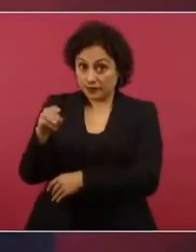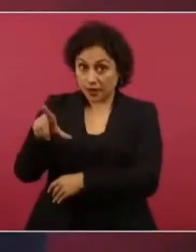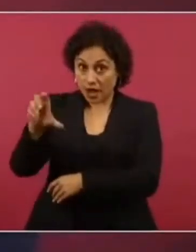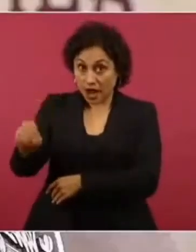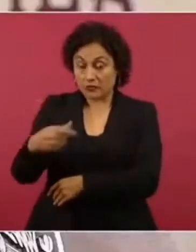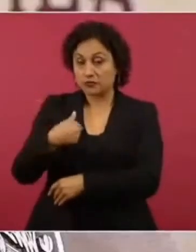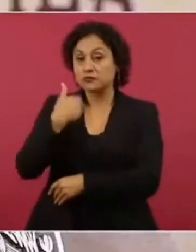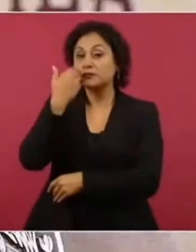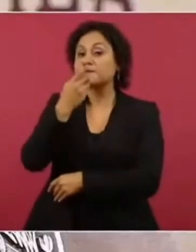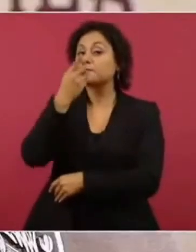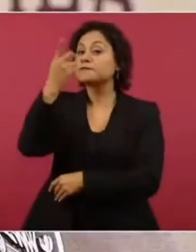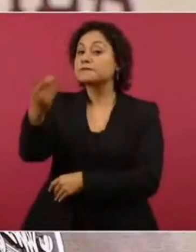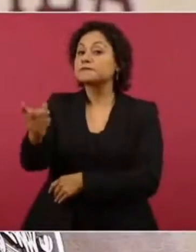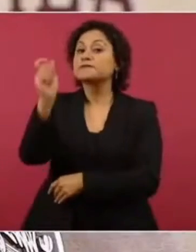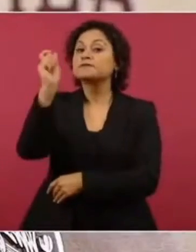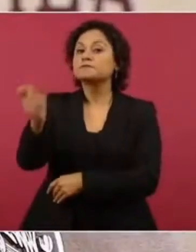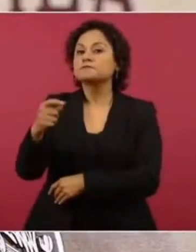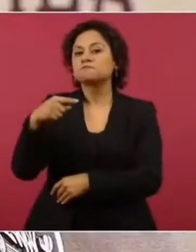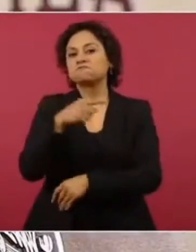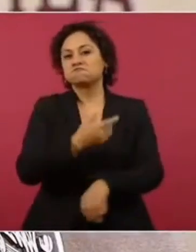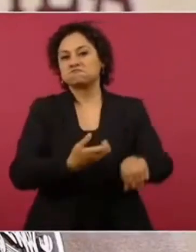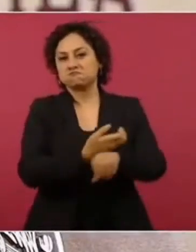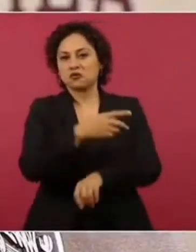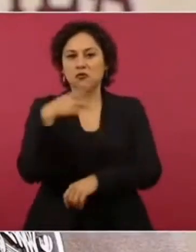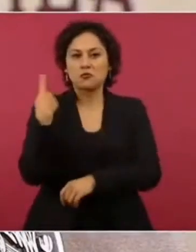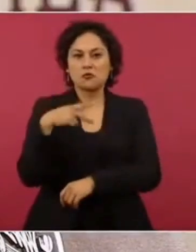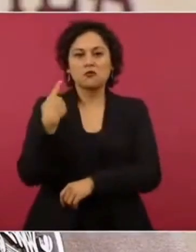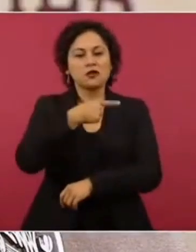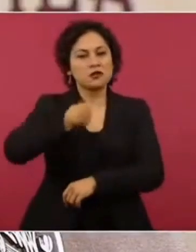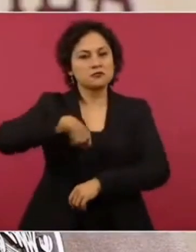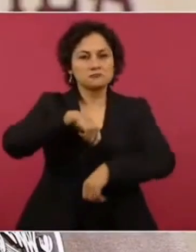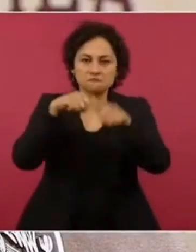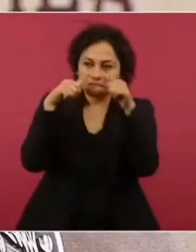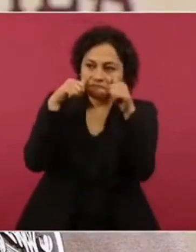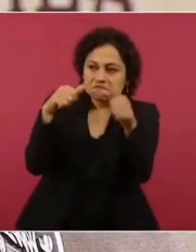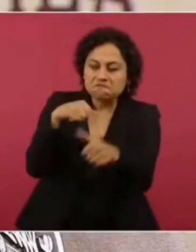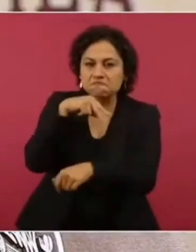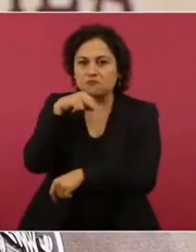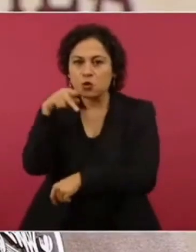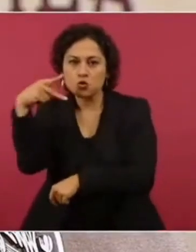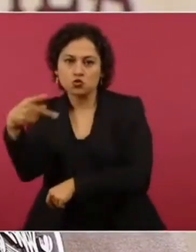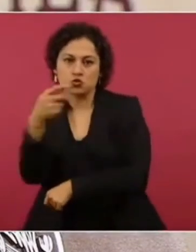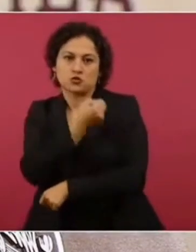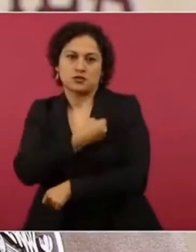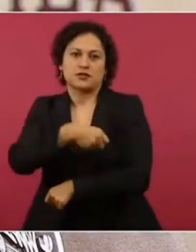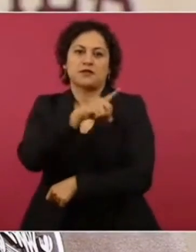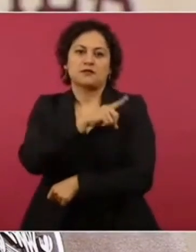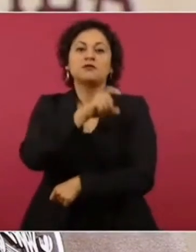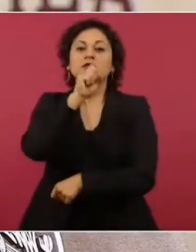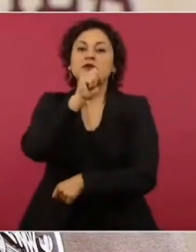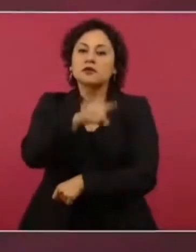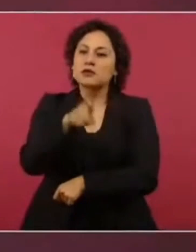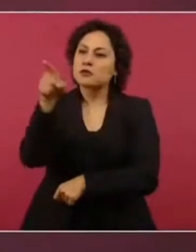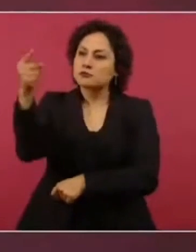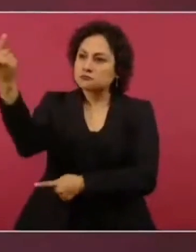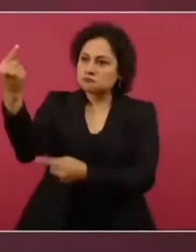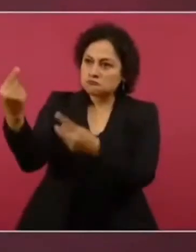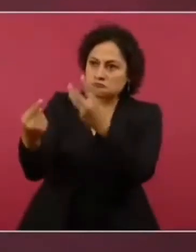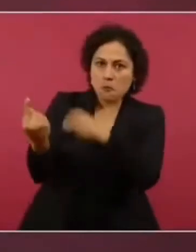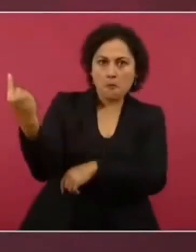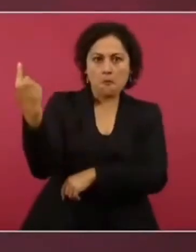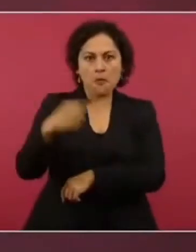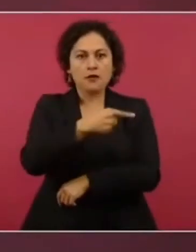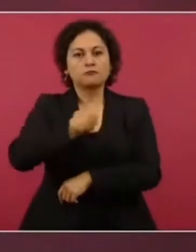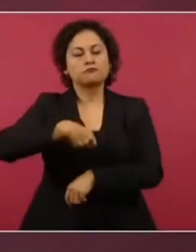sepa usted que en Puebla estamos siempre dependientes de su salud, así como de las directrices que usted marca para la